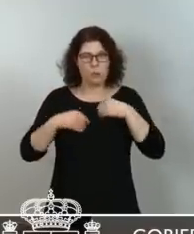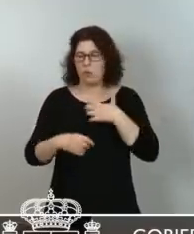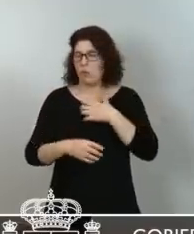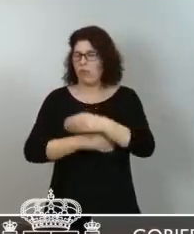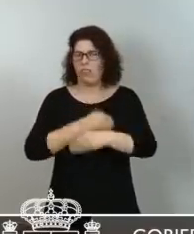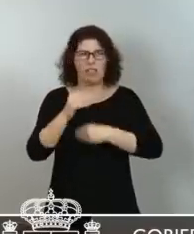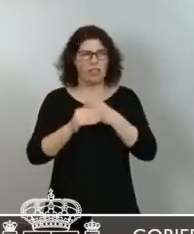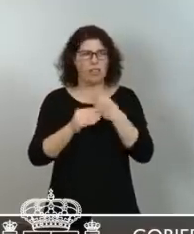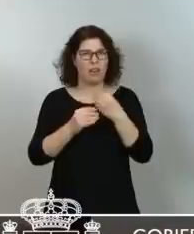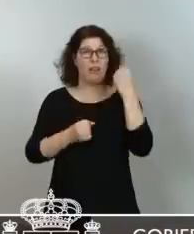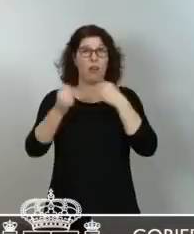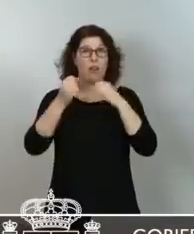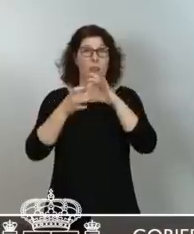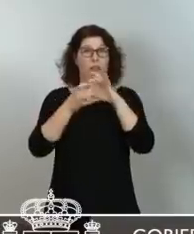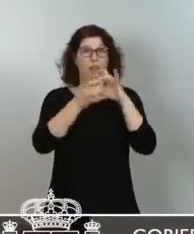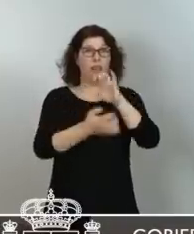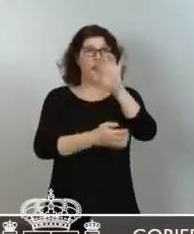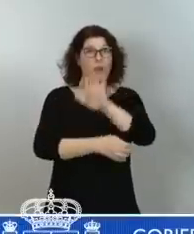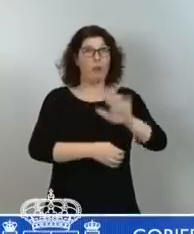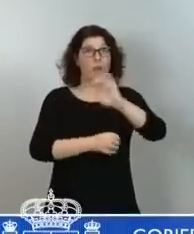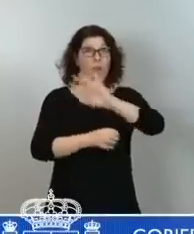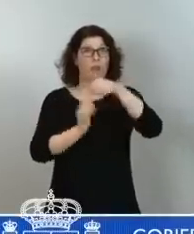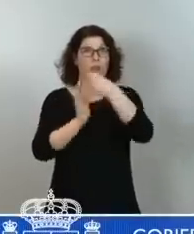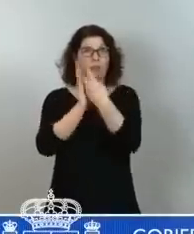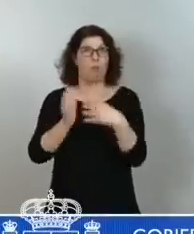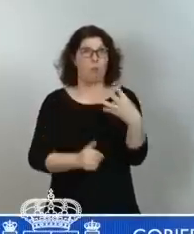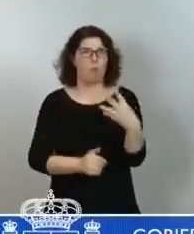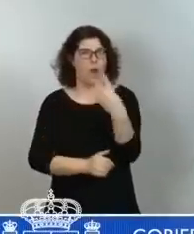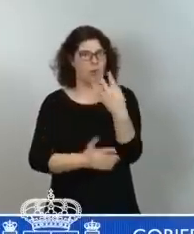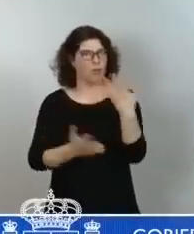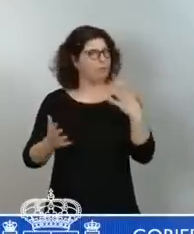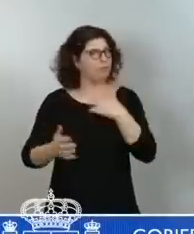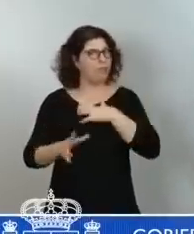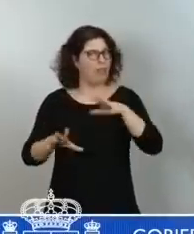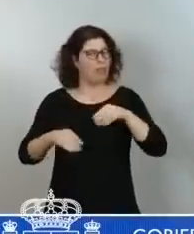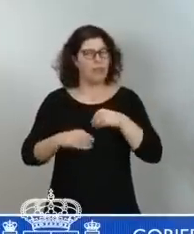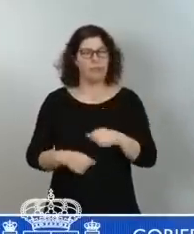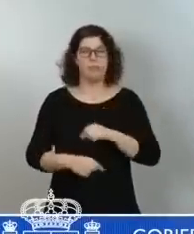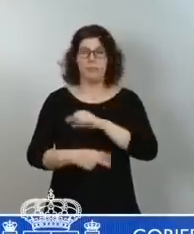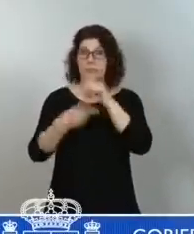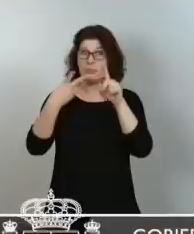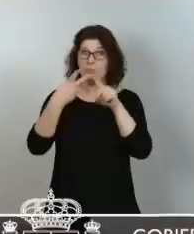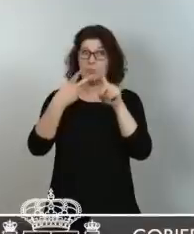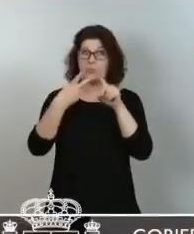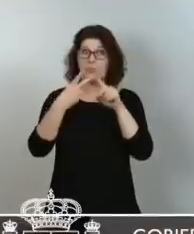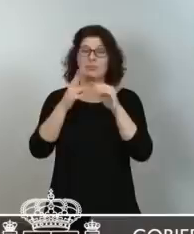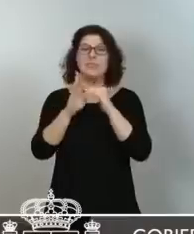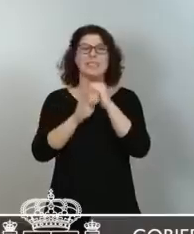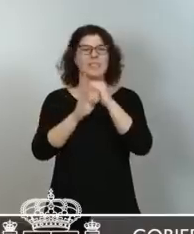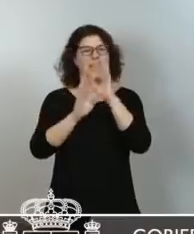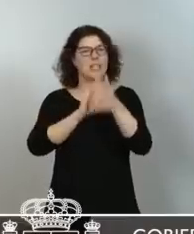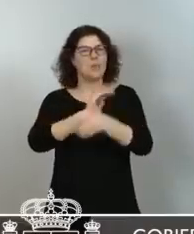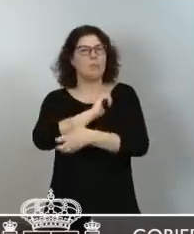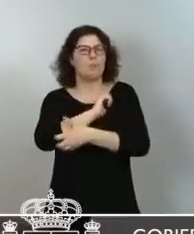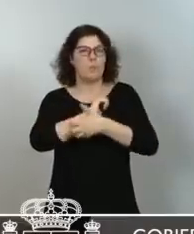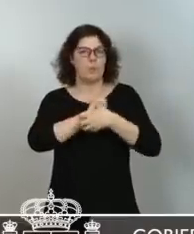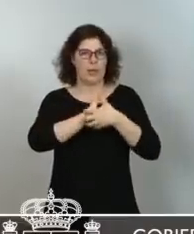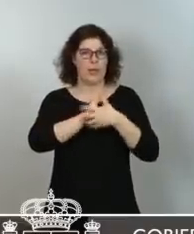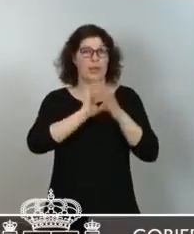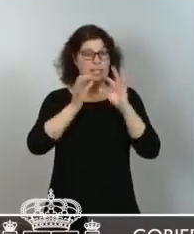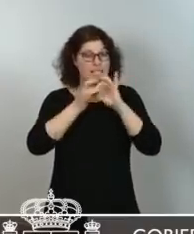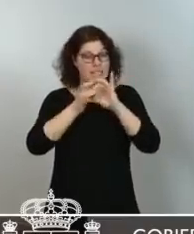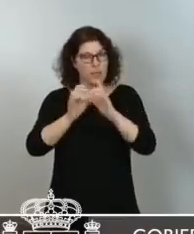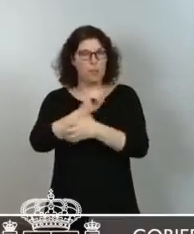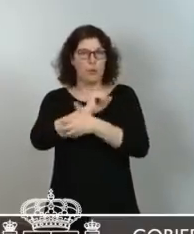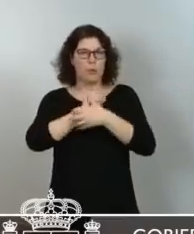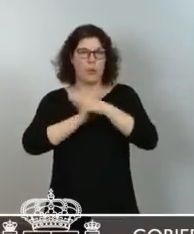euro. La segunda debilidad tiene que ver con los niveles de pobreza, en particular en lo que respecta a la pobreza infantil. Como pueden ver en este